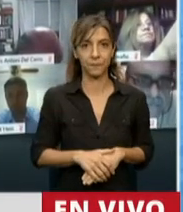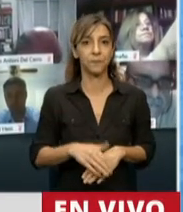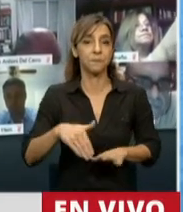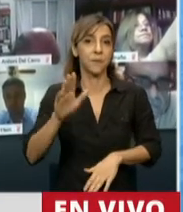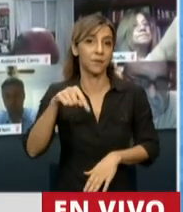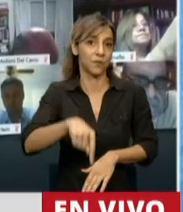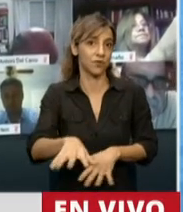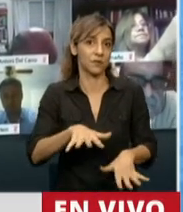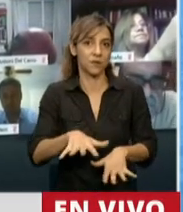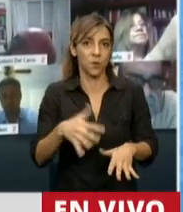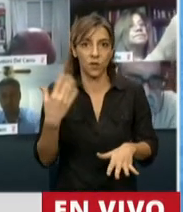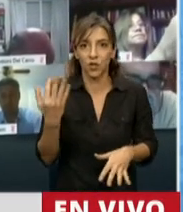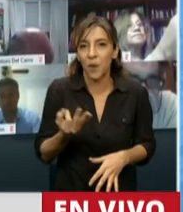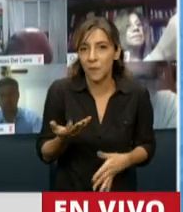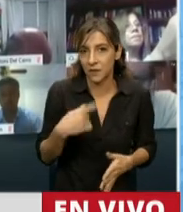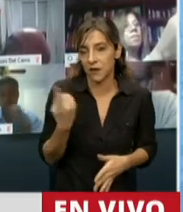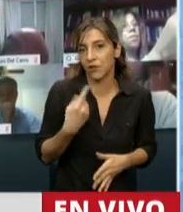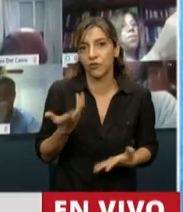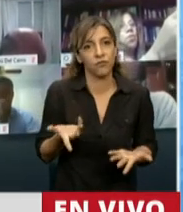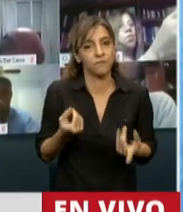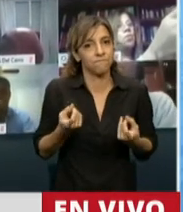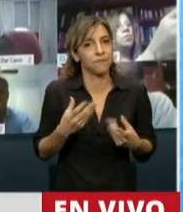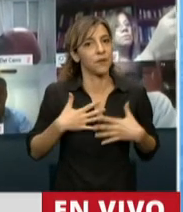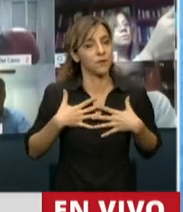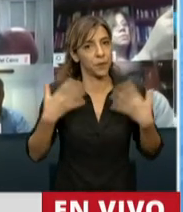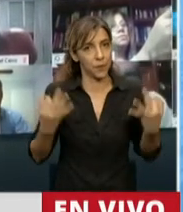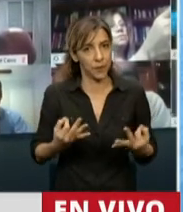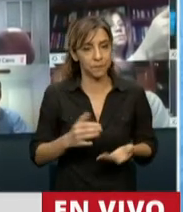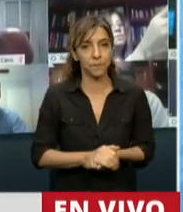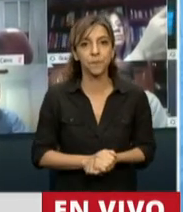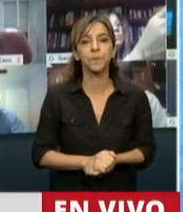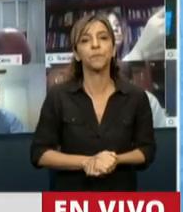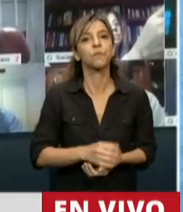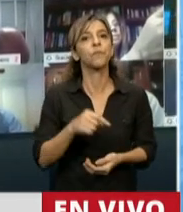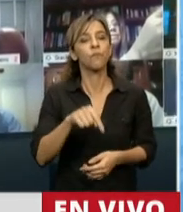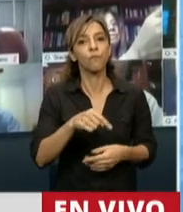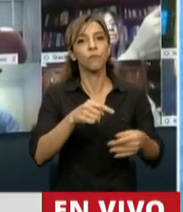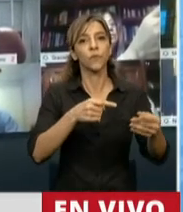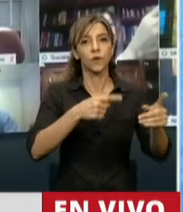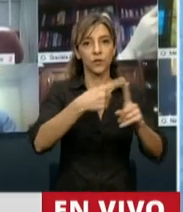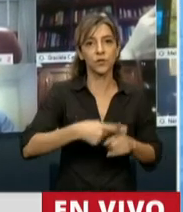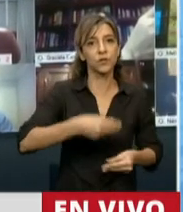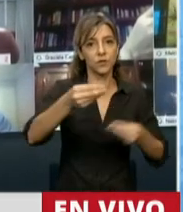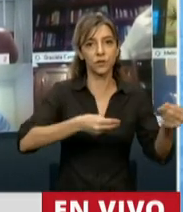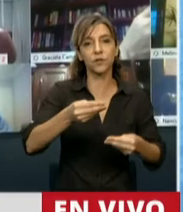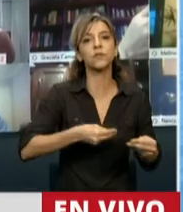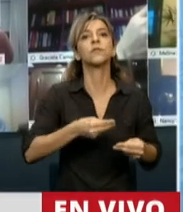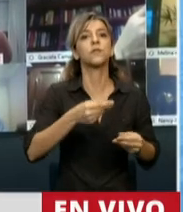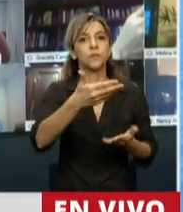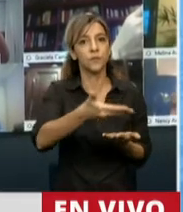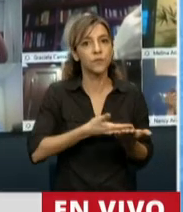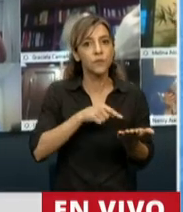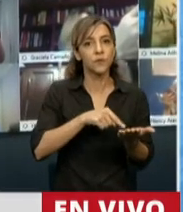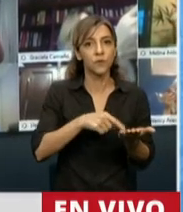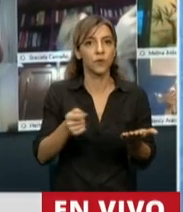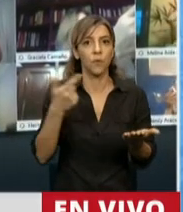actuales. La razón de ser del presupuesto hace a la esencia del Estado que esté dada por su función de gerente del bien común